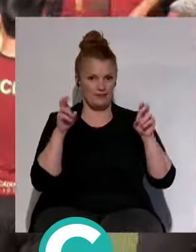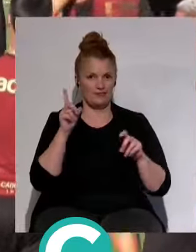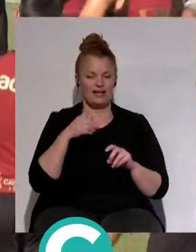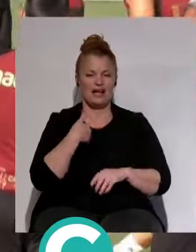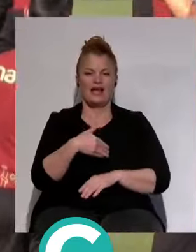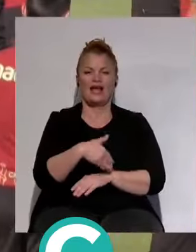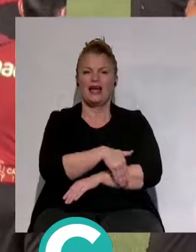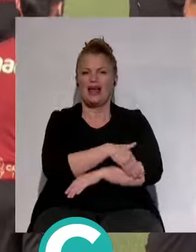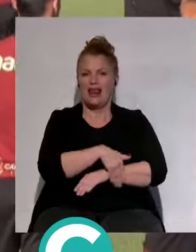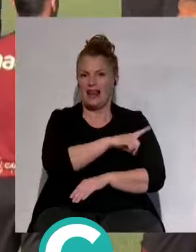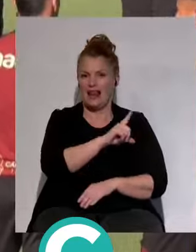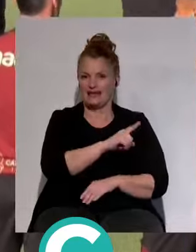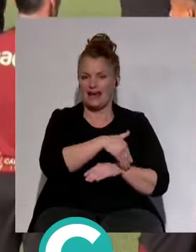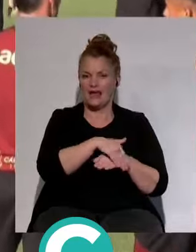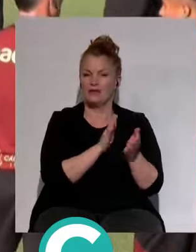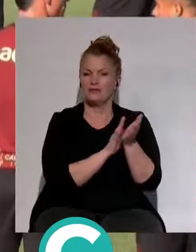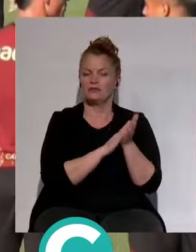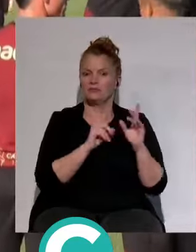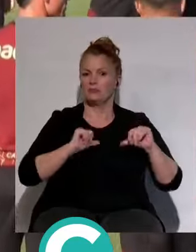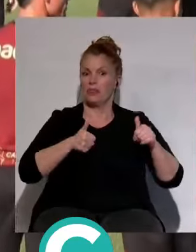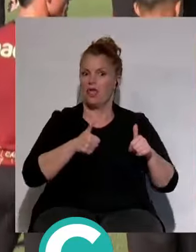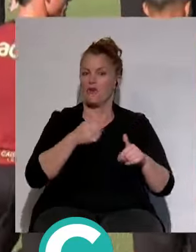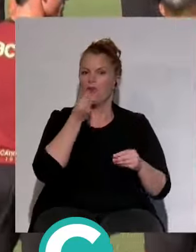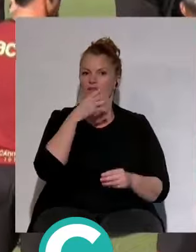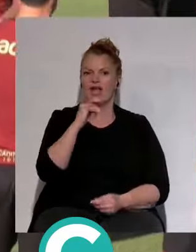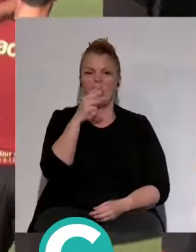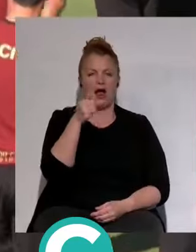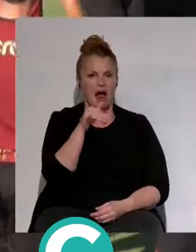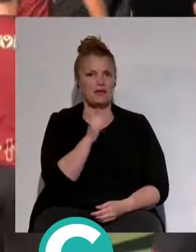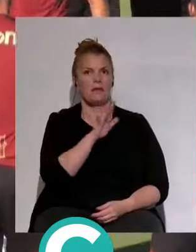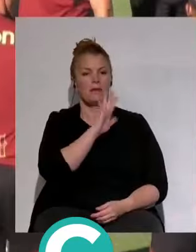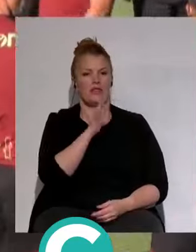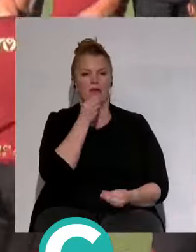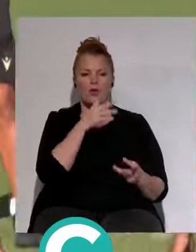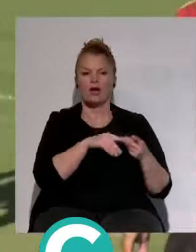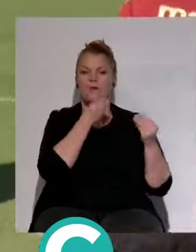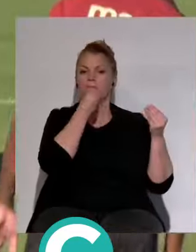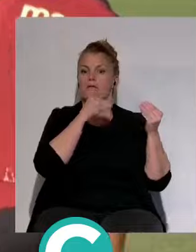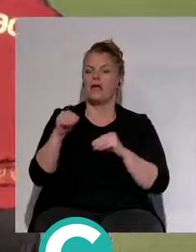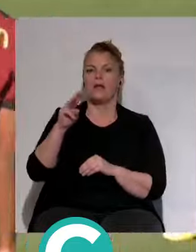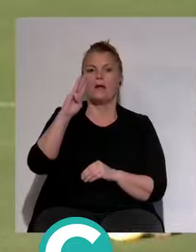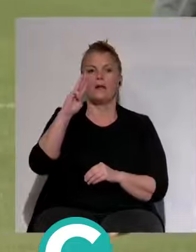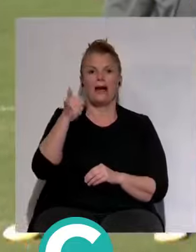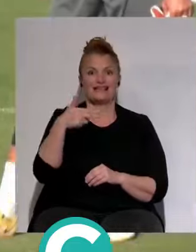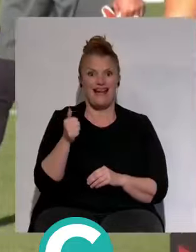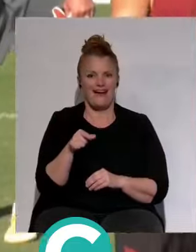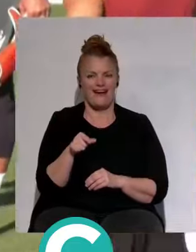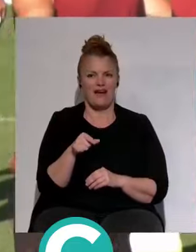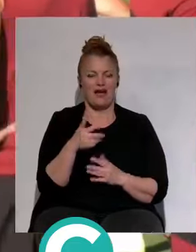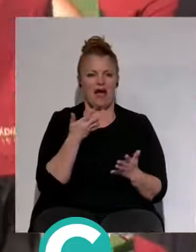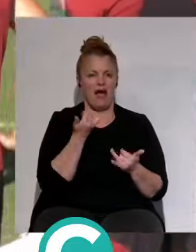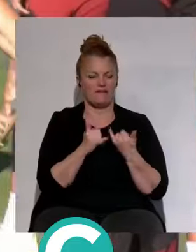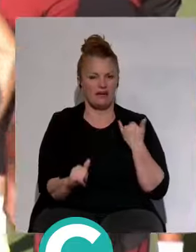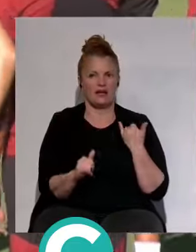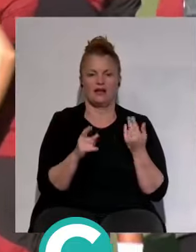izquierdo que Javier Hernández empezó muy bien que ya parecía que era el gran sustituto del pase después se diluyó y el rendimiento